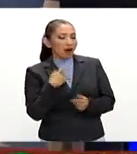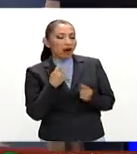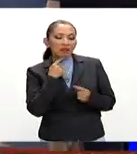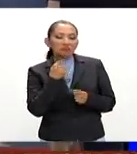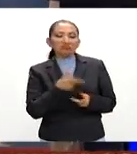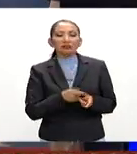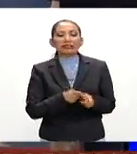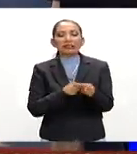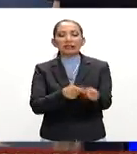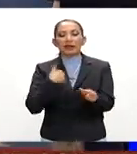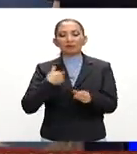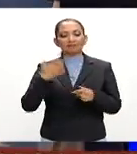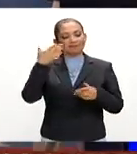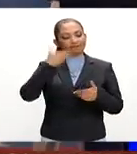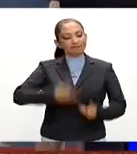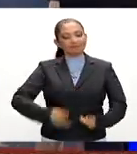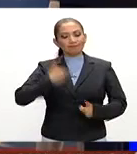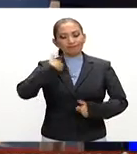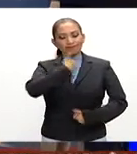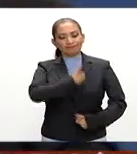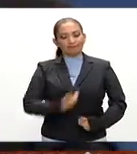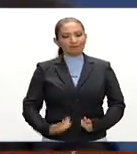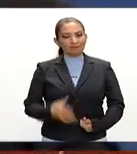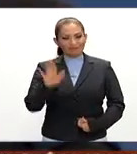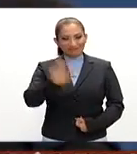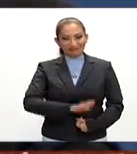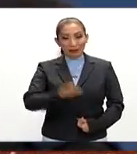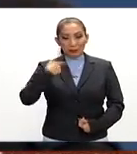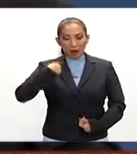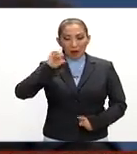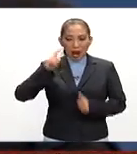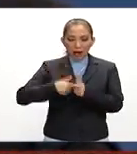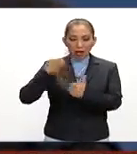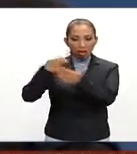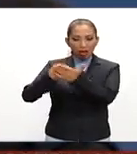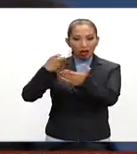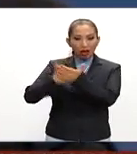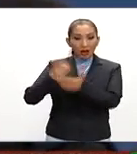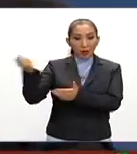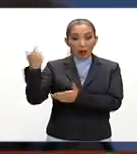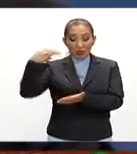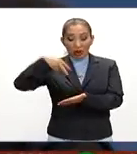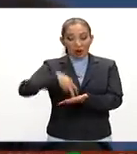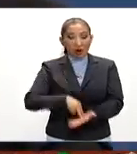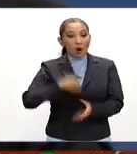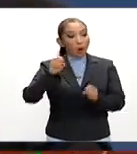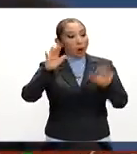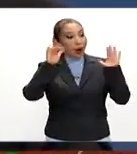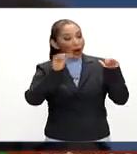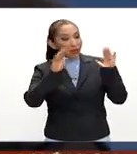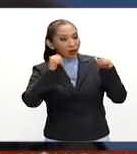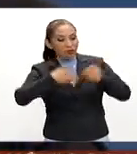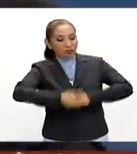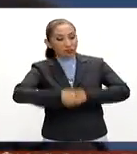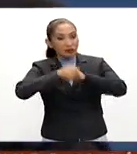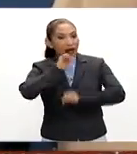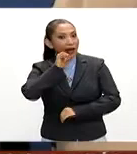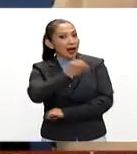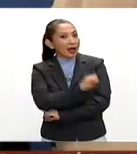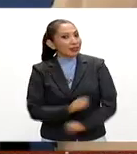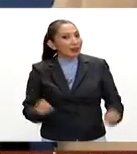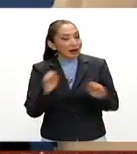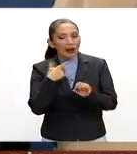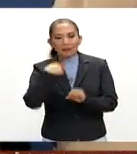mantuvo su aire presidencial. Sin embargo, algo muy criticado es que ni al llegar al escenario ni al despedirse, se dieron la mano.